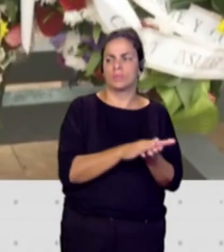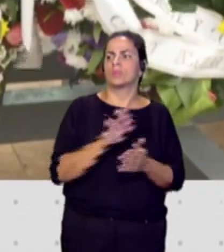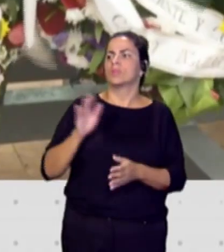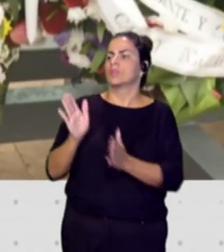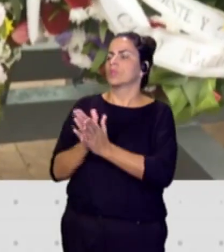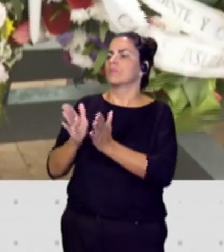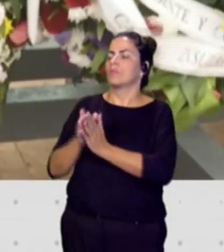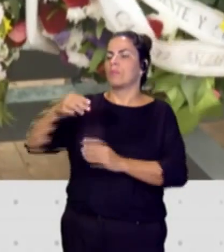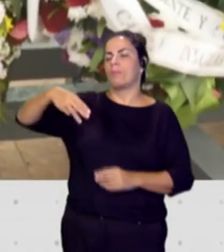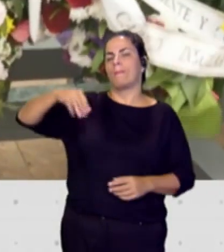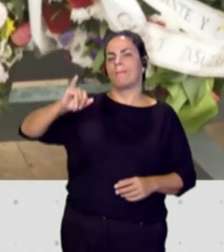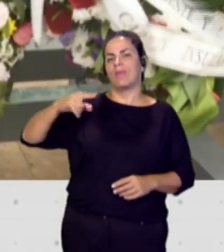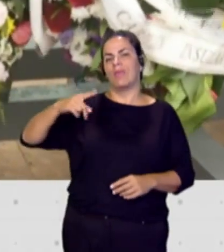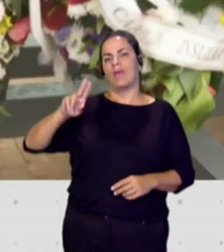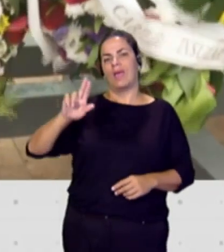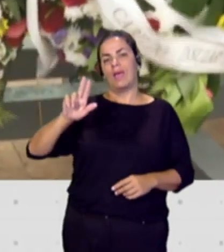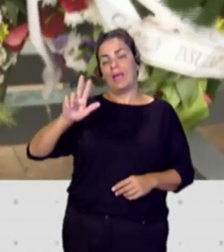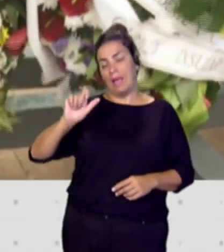conmemorar esta efeméride en la isla?